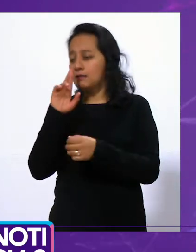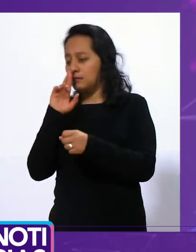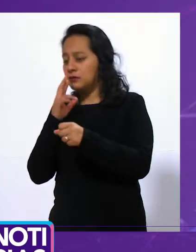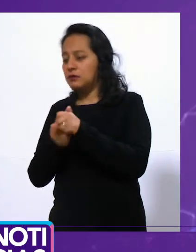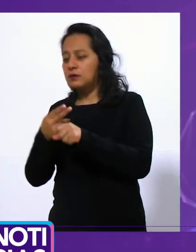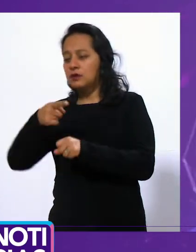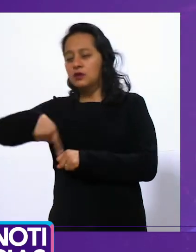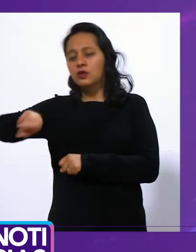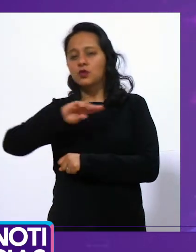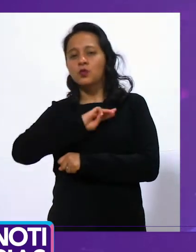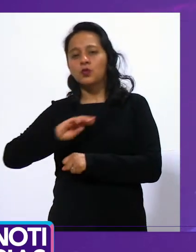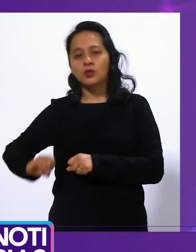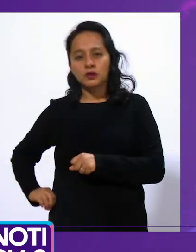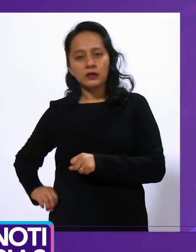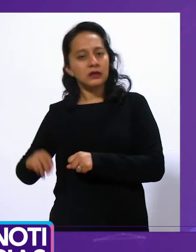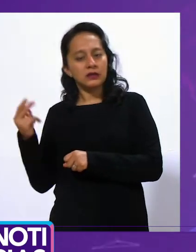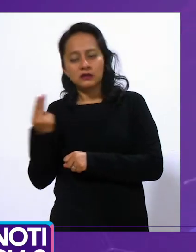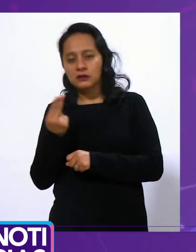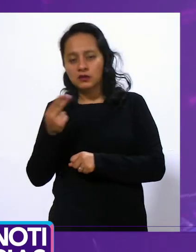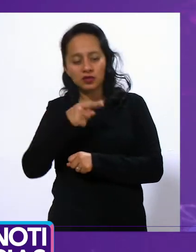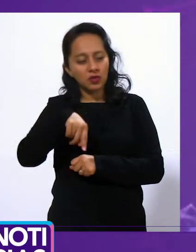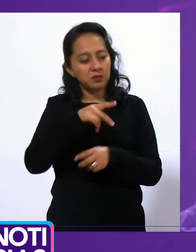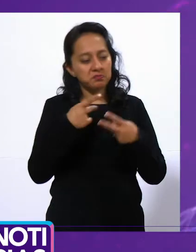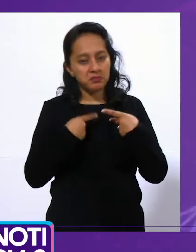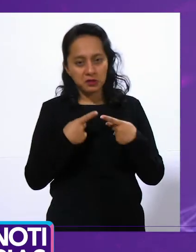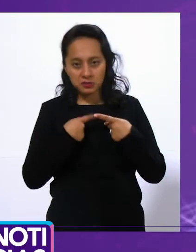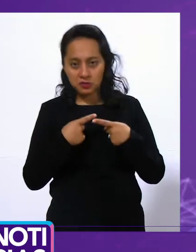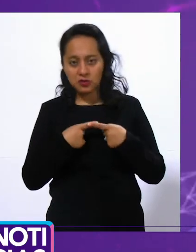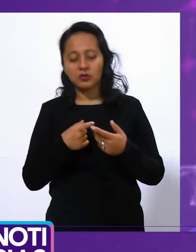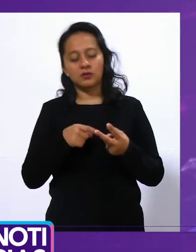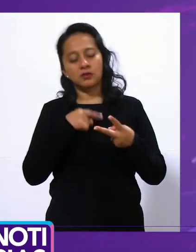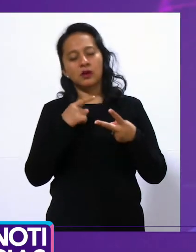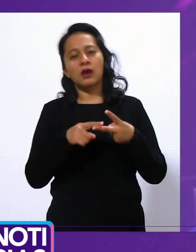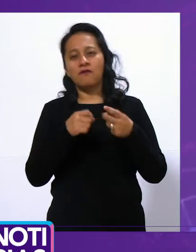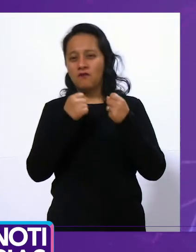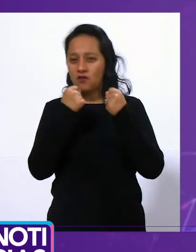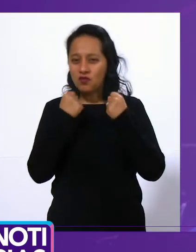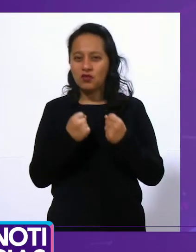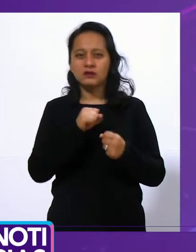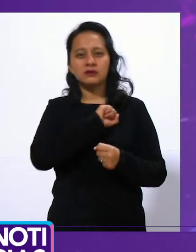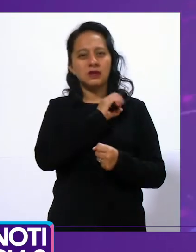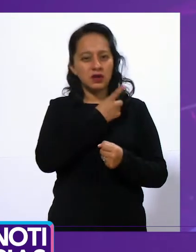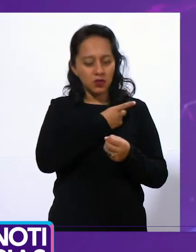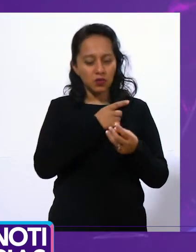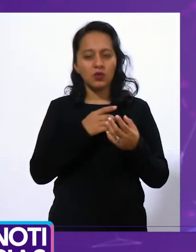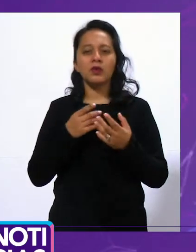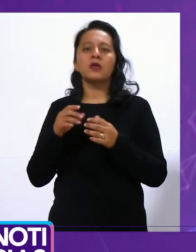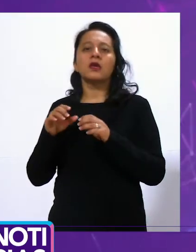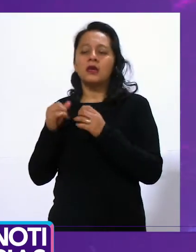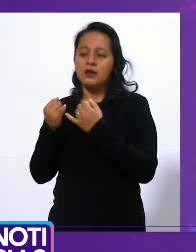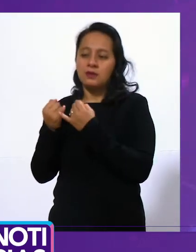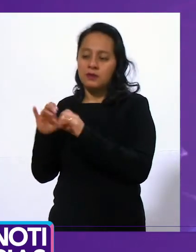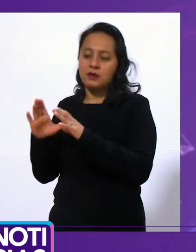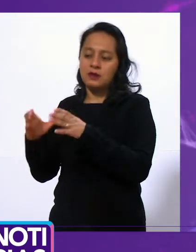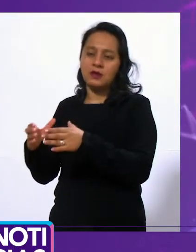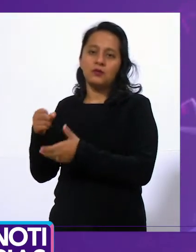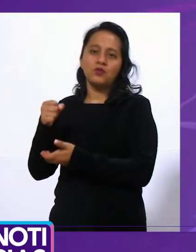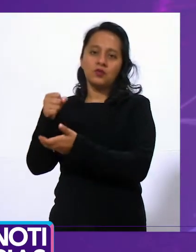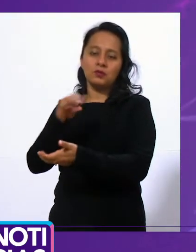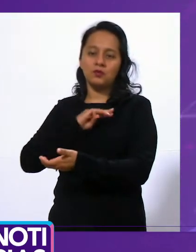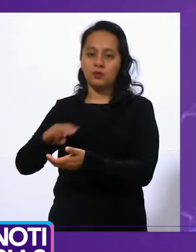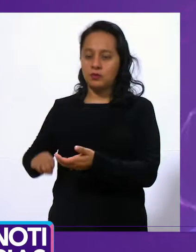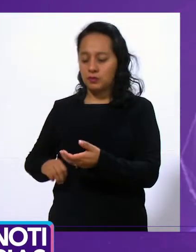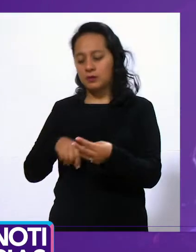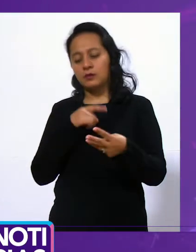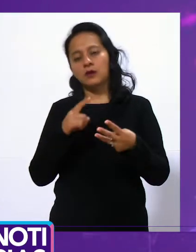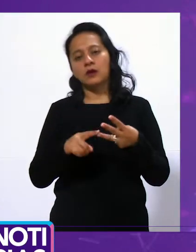economía de las familias cretanas. Señaló que pese al panorama nacional para el municipio capitalino, el 2020 viene con una solidez